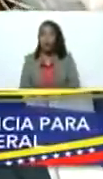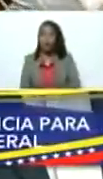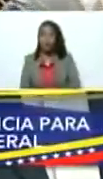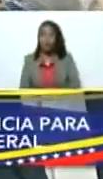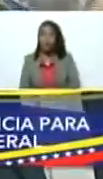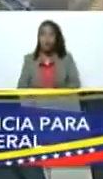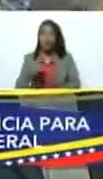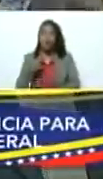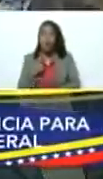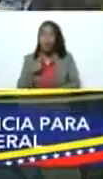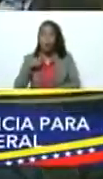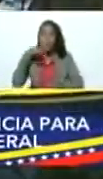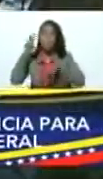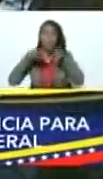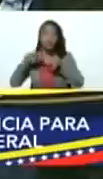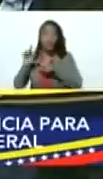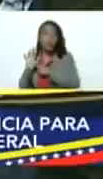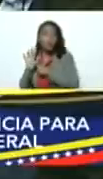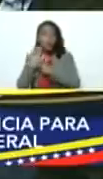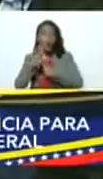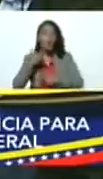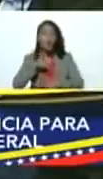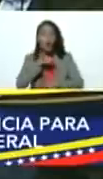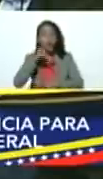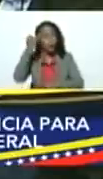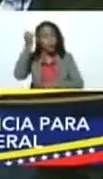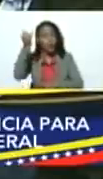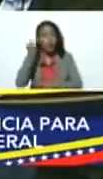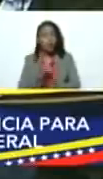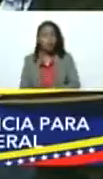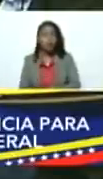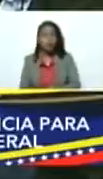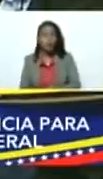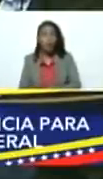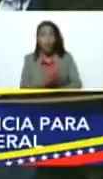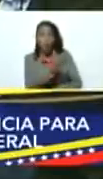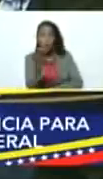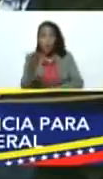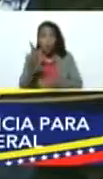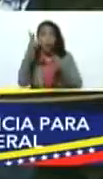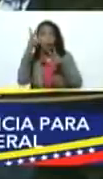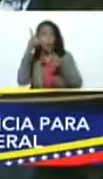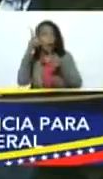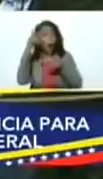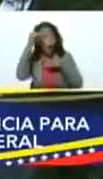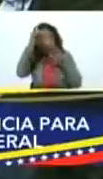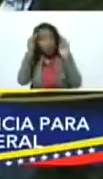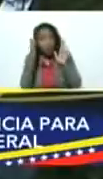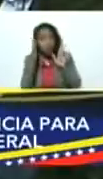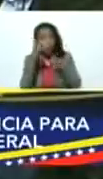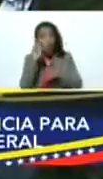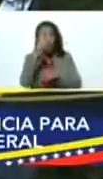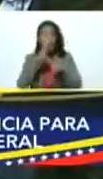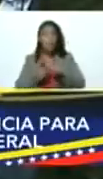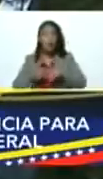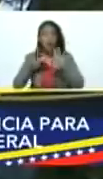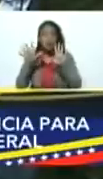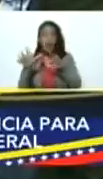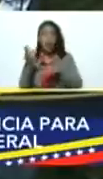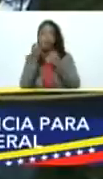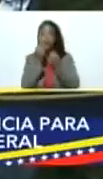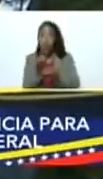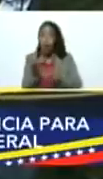yo los he planteado desde nuestra perspectiva, ustedes me han escuchado, el uno por diez del buen gobierno,